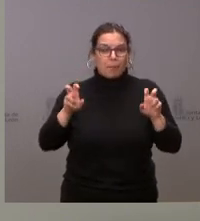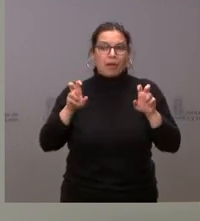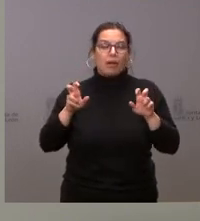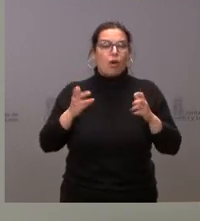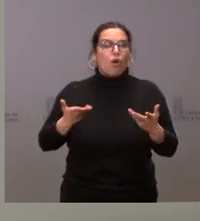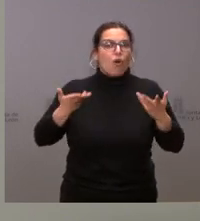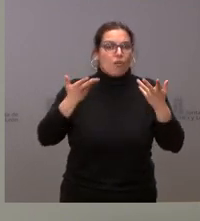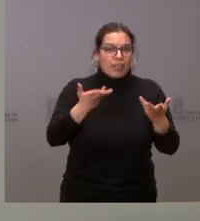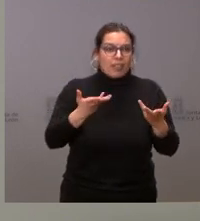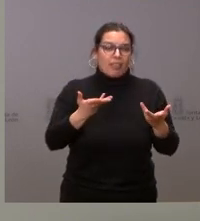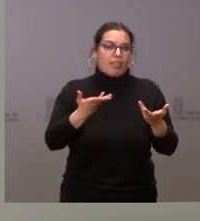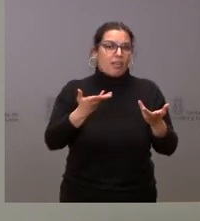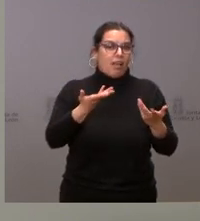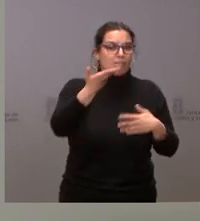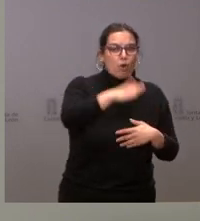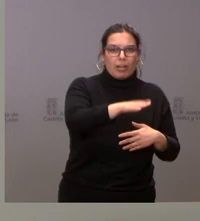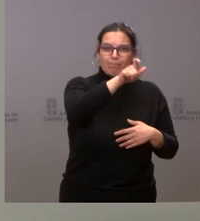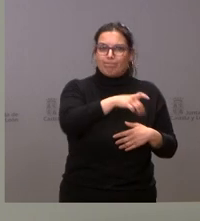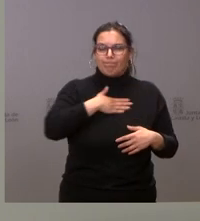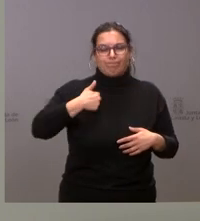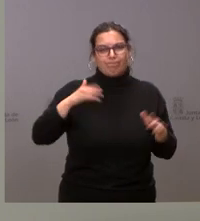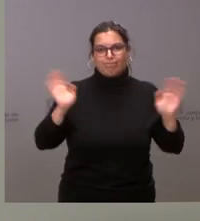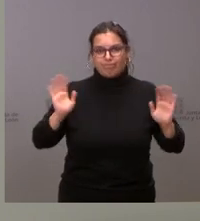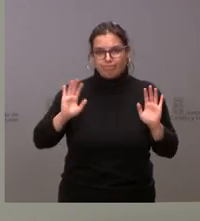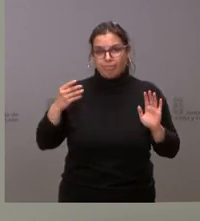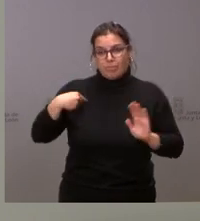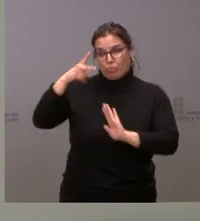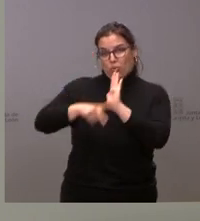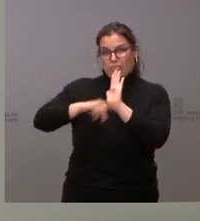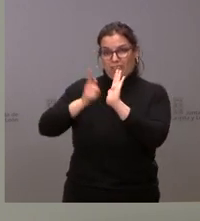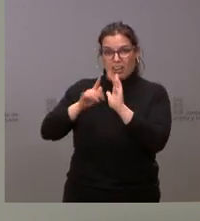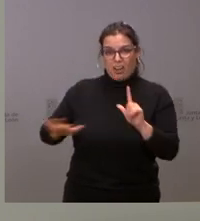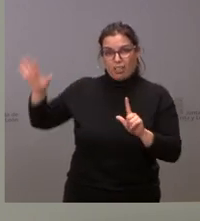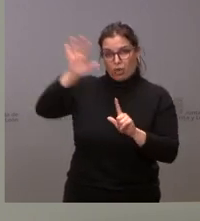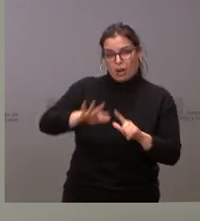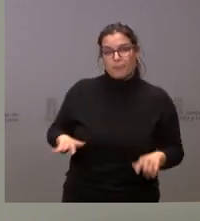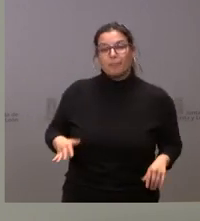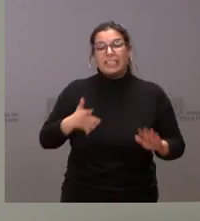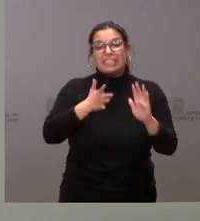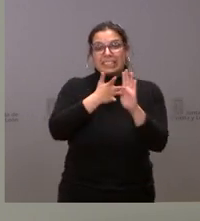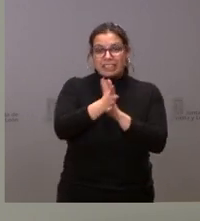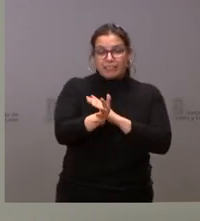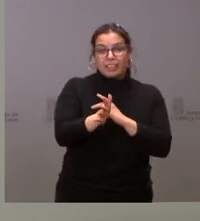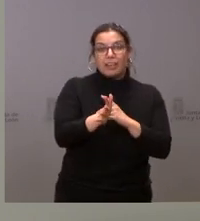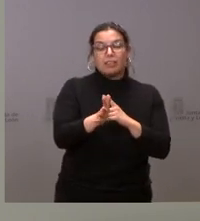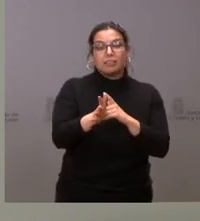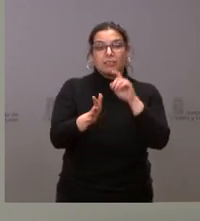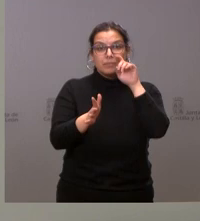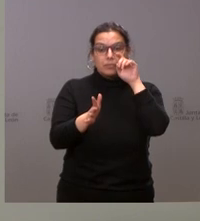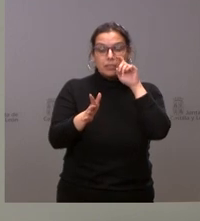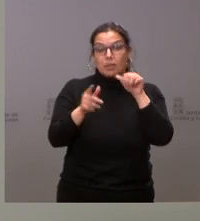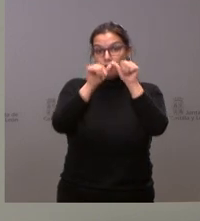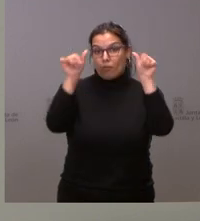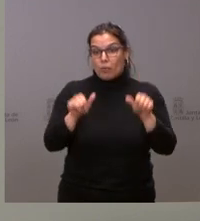de la ayuda a morir que establece la normativa nacional. Estamos hablando de que este formulario está disponible en la página web